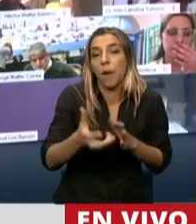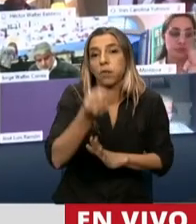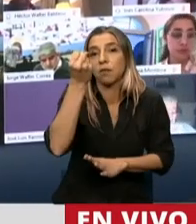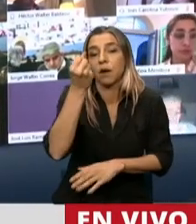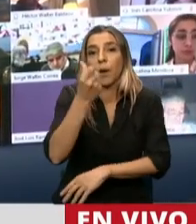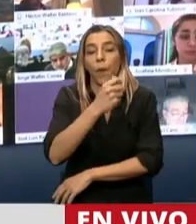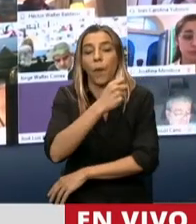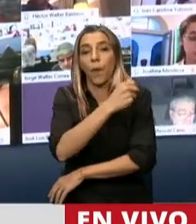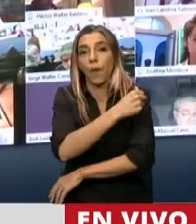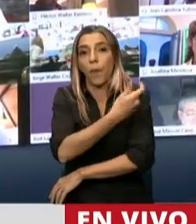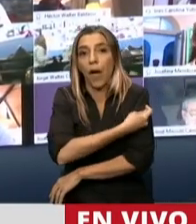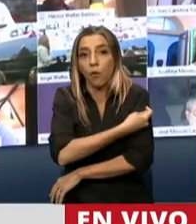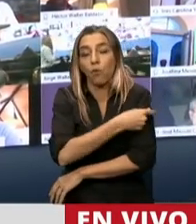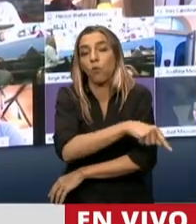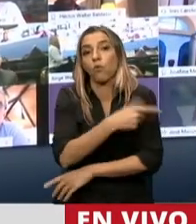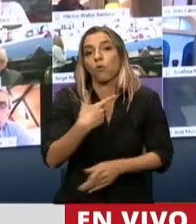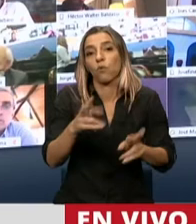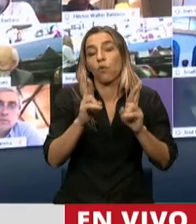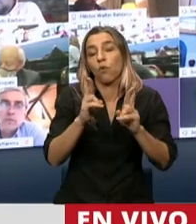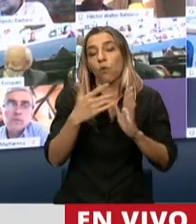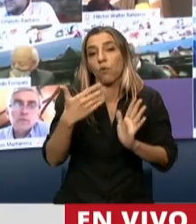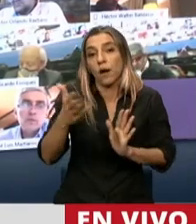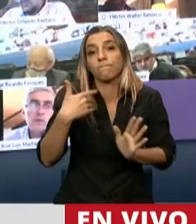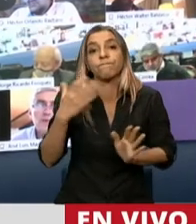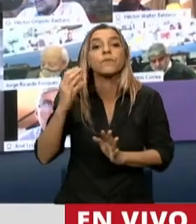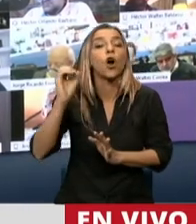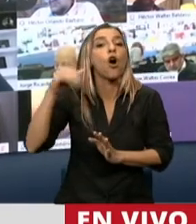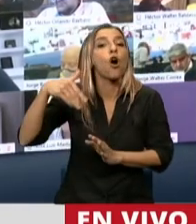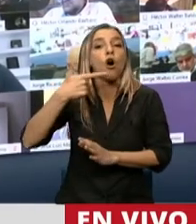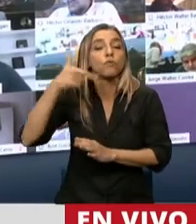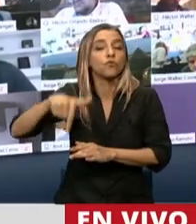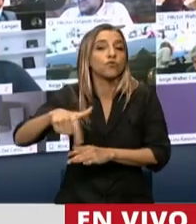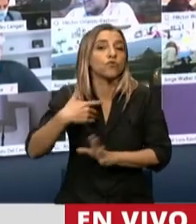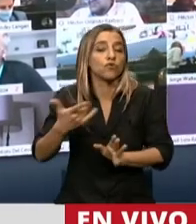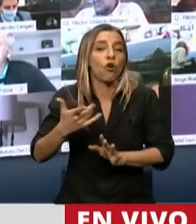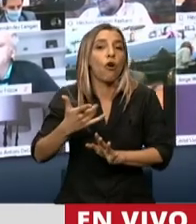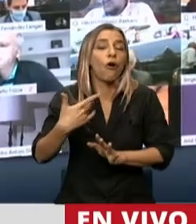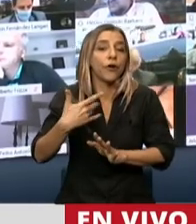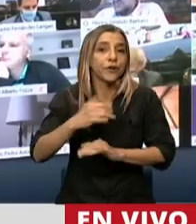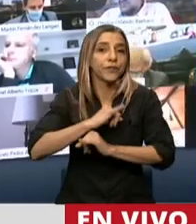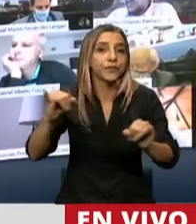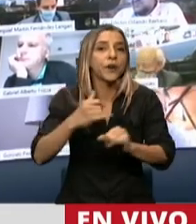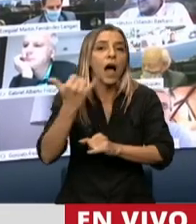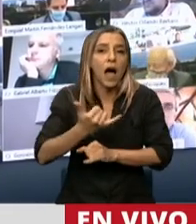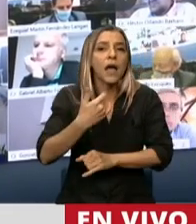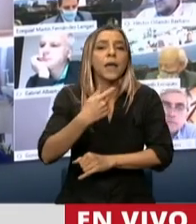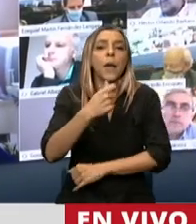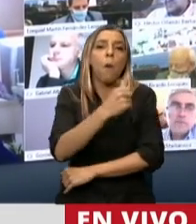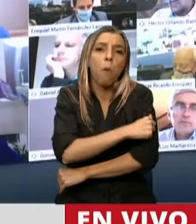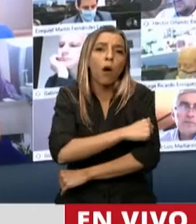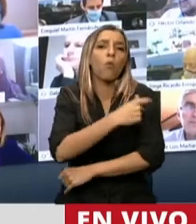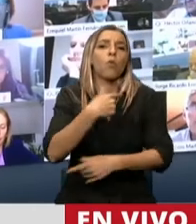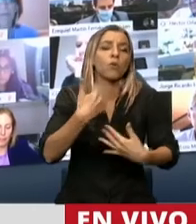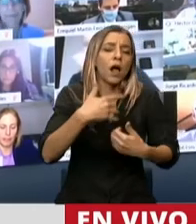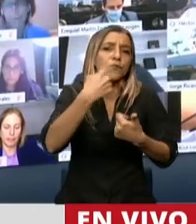efectiva. Hoy en el mundo, según la OMS, hay varios cientos de vacunas candidatas en fase preclínica, pero en